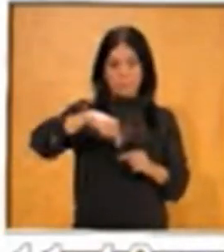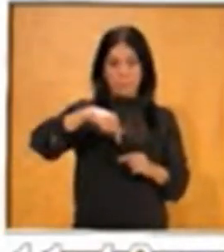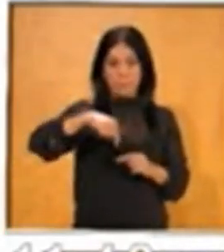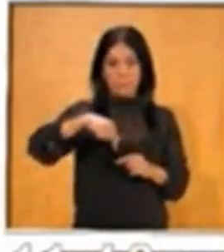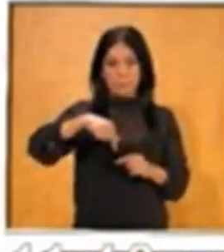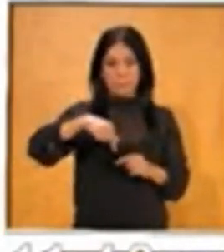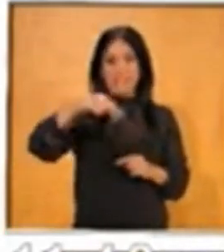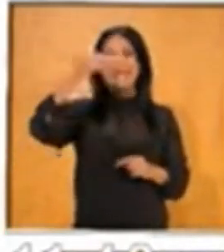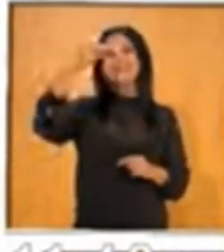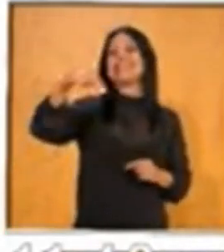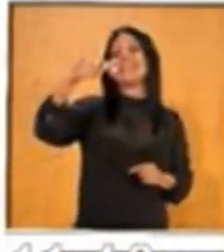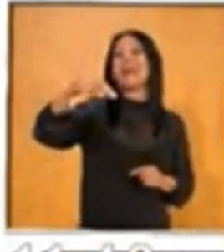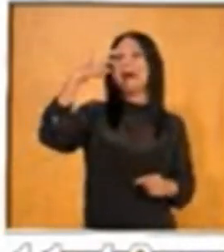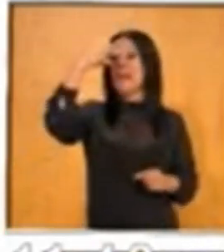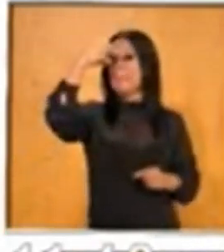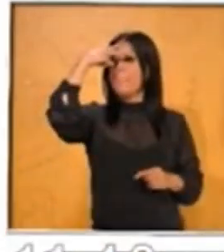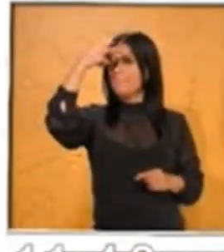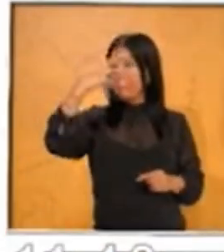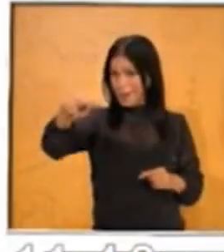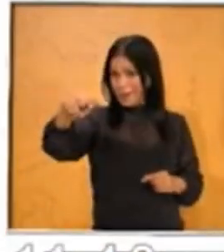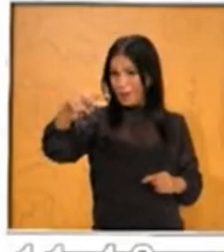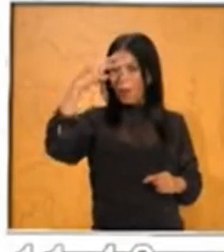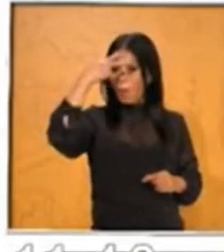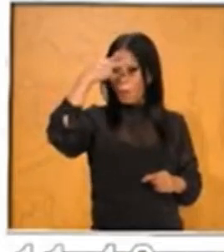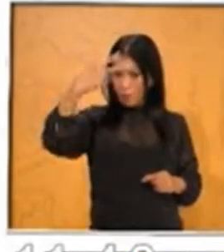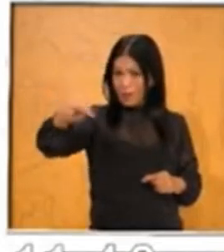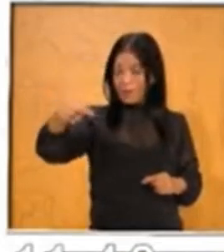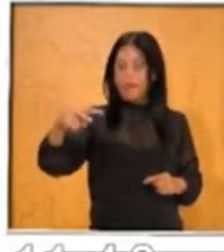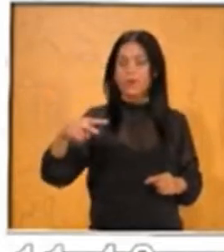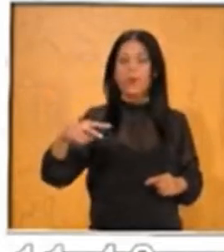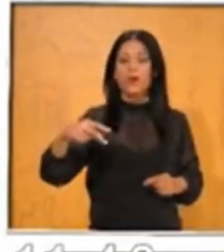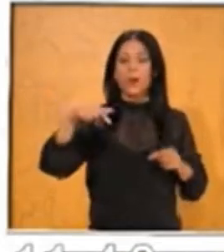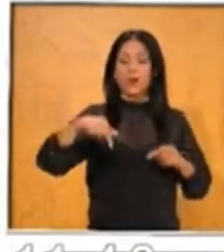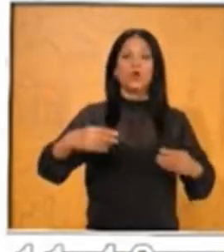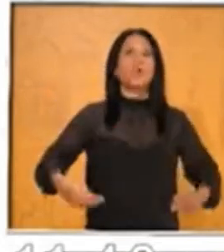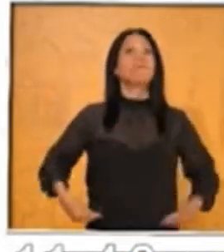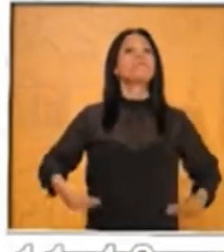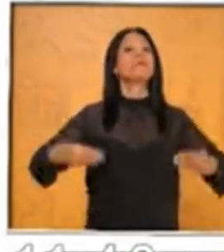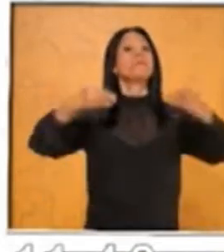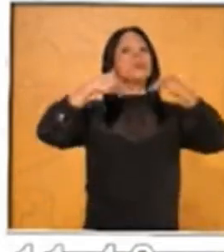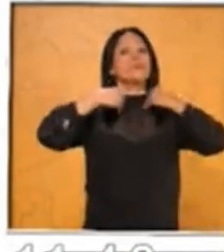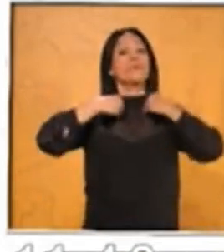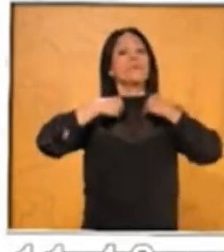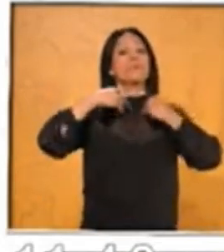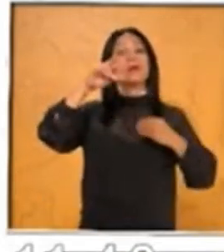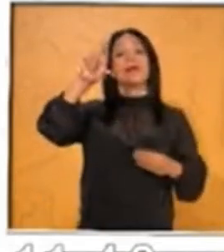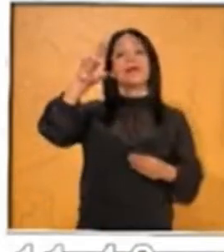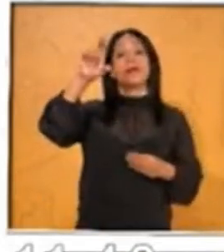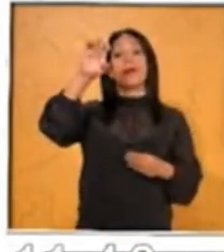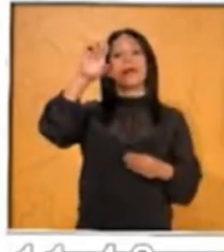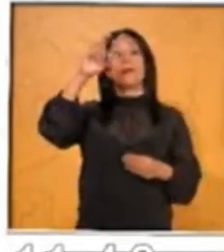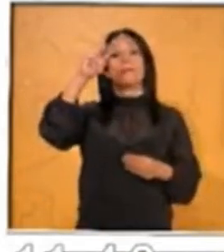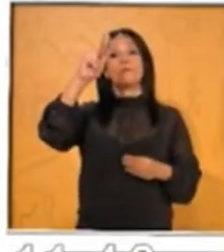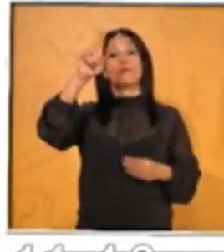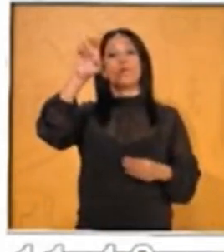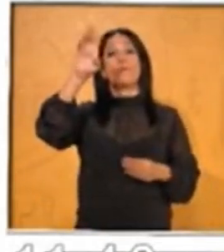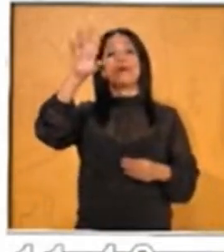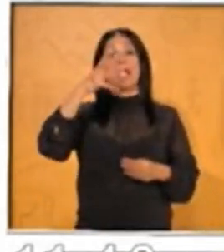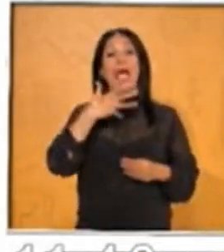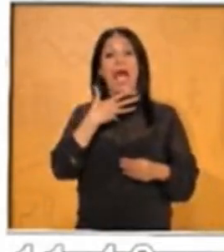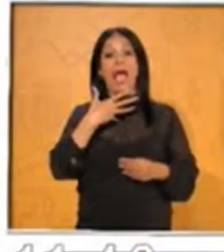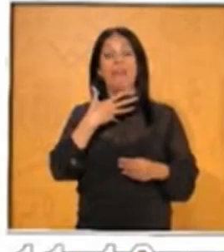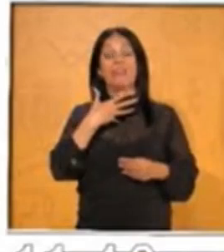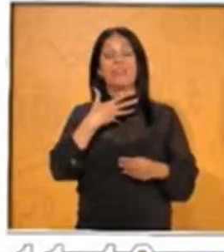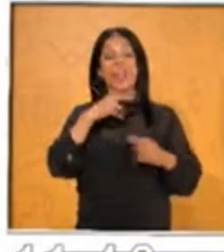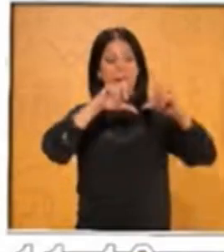México y vivimos en una república mexicana, dividido en cuántos estados o